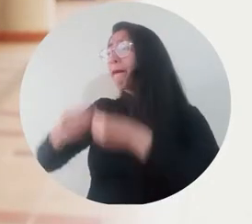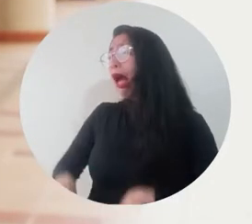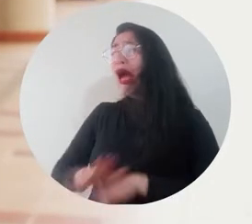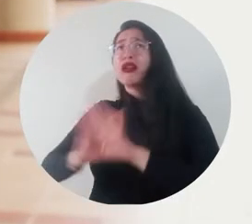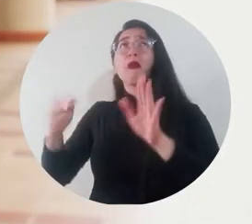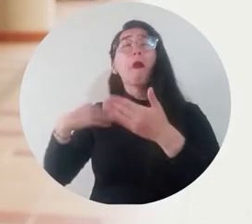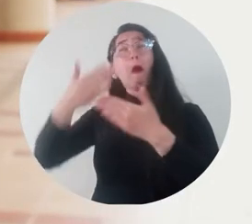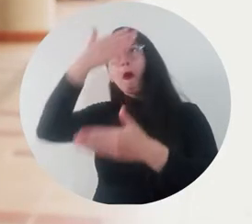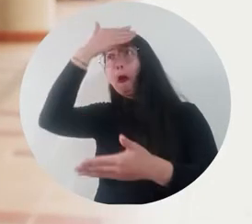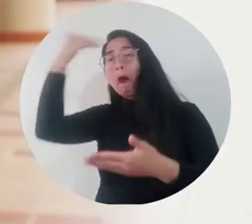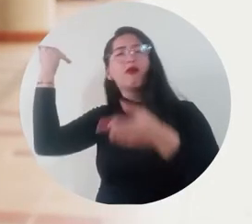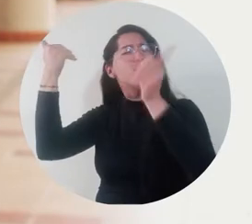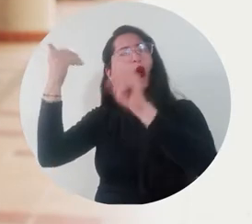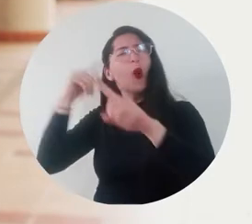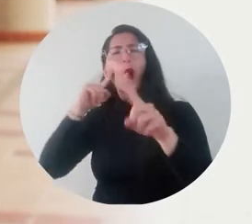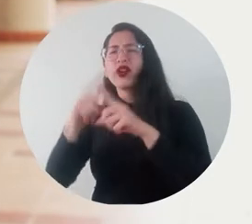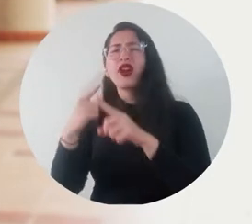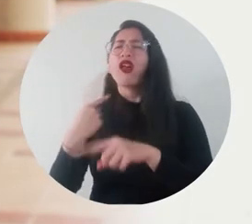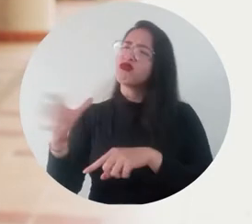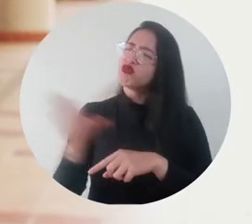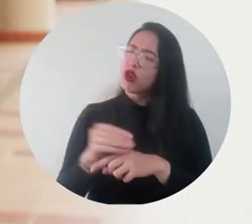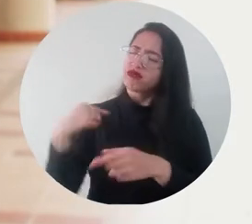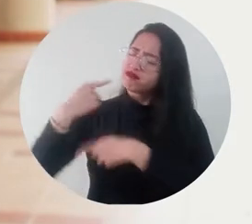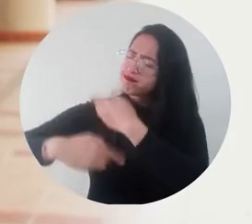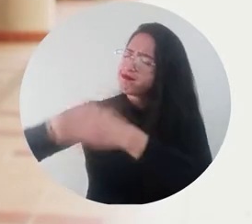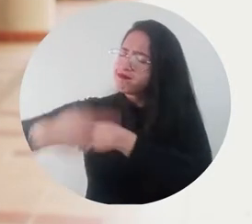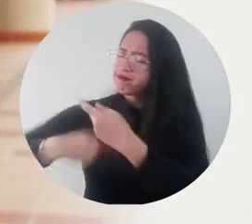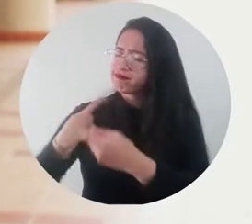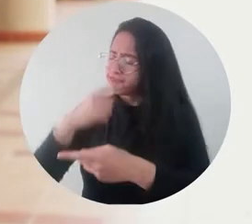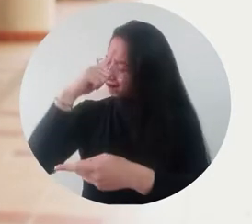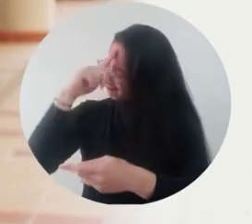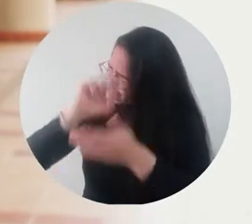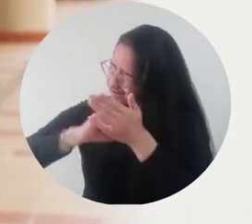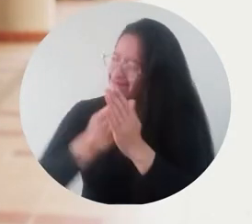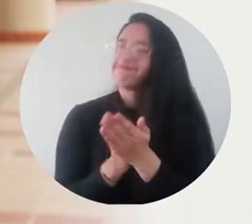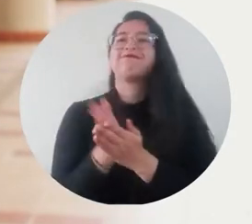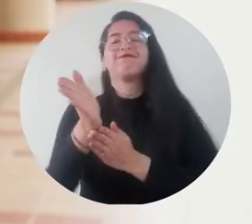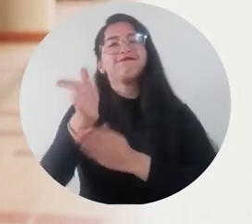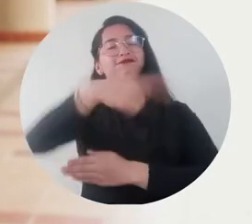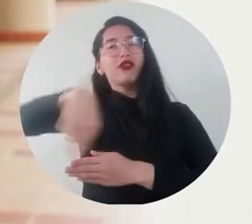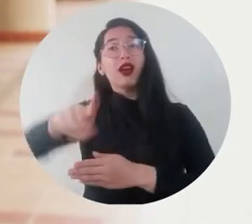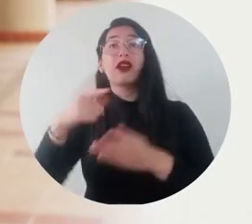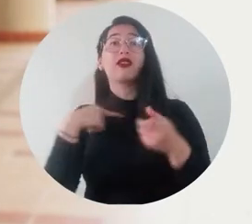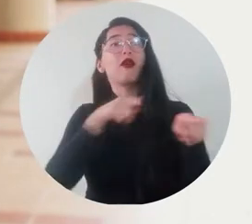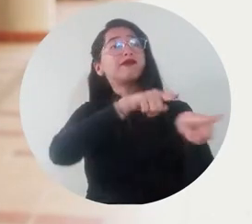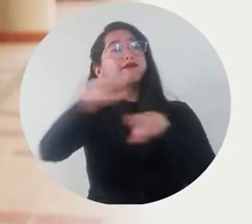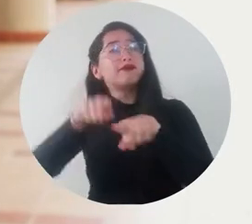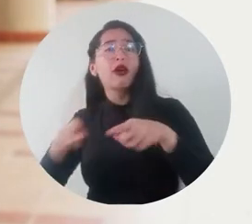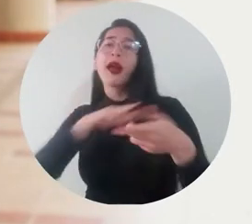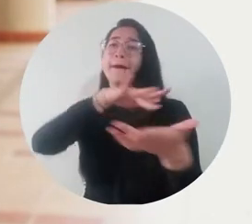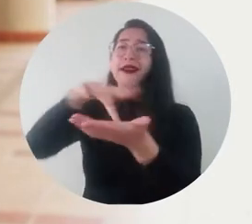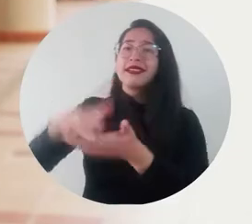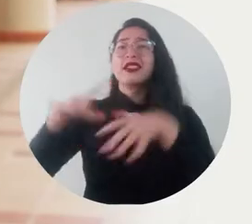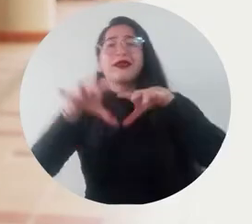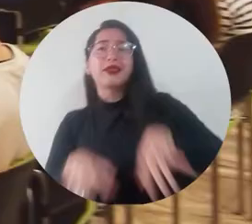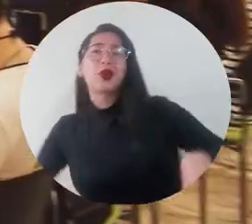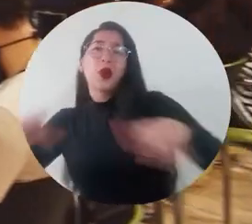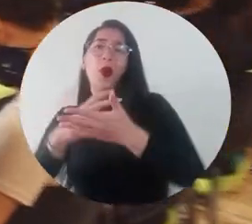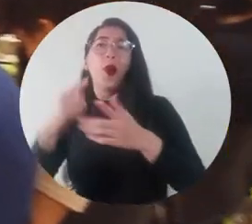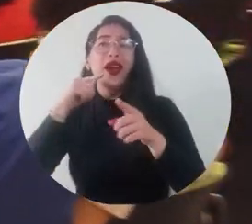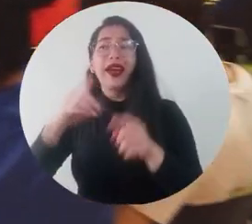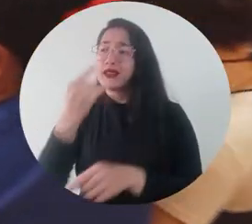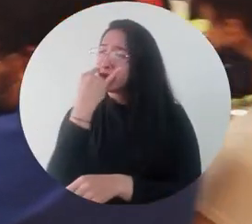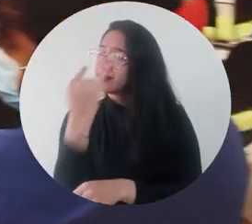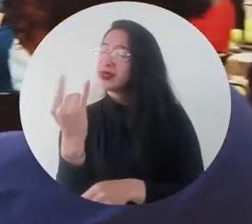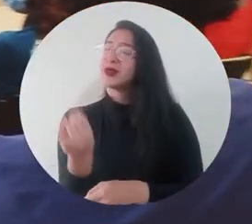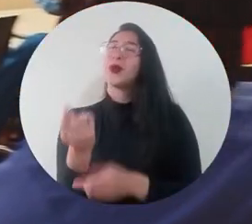para conservar esos ritmos musicales, para hacer que también participen activamente en todo este proceso ¿Y